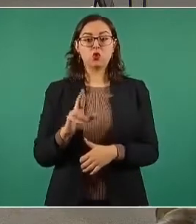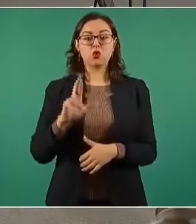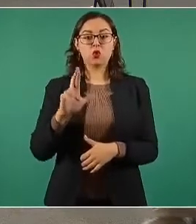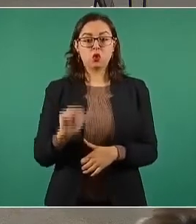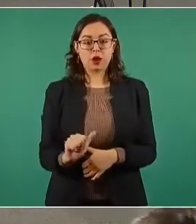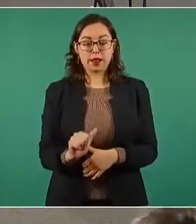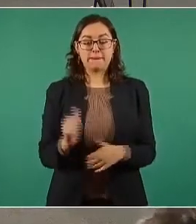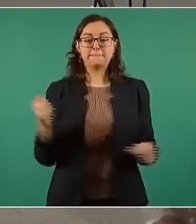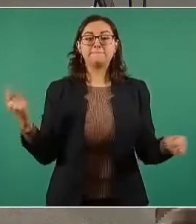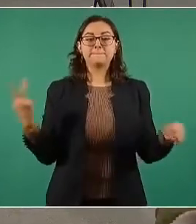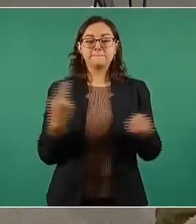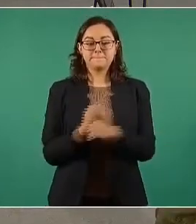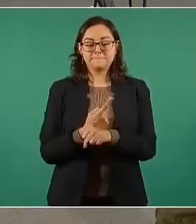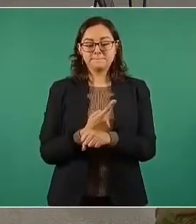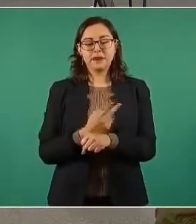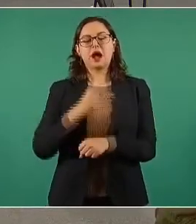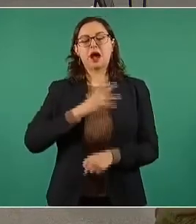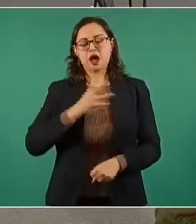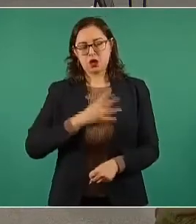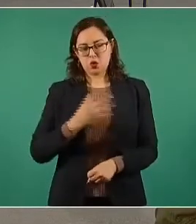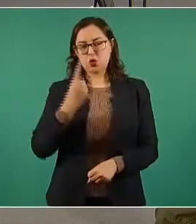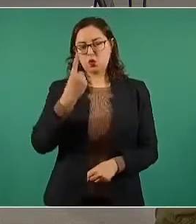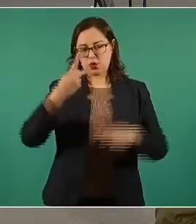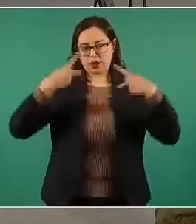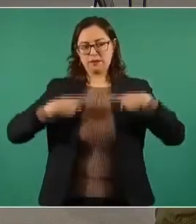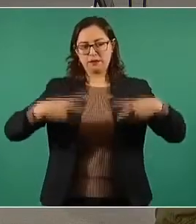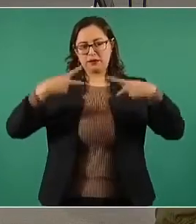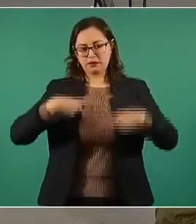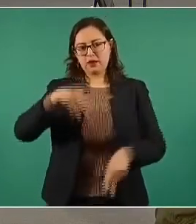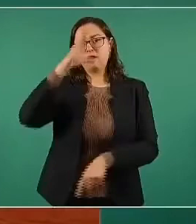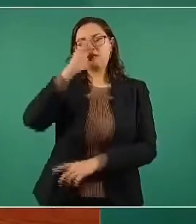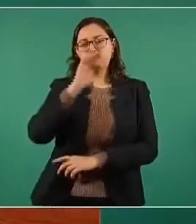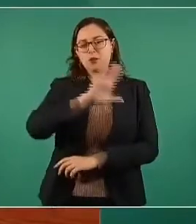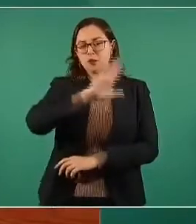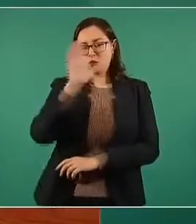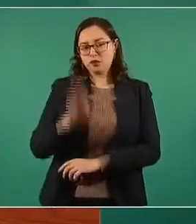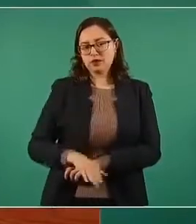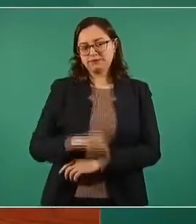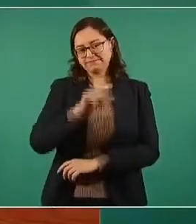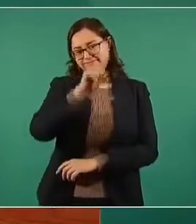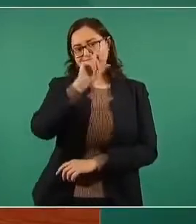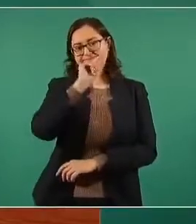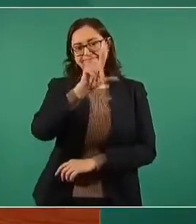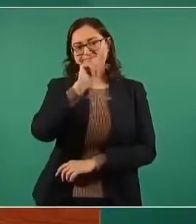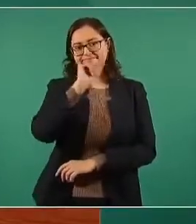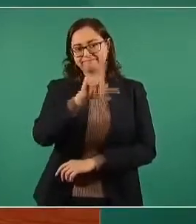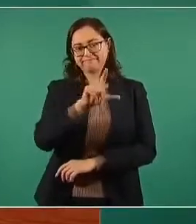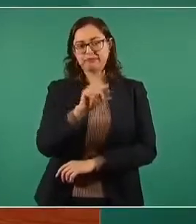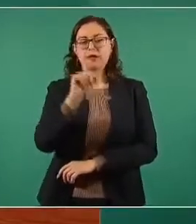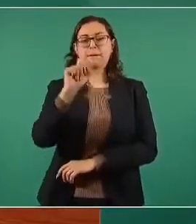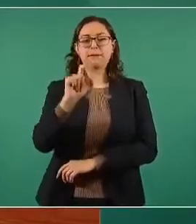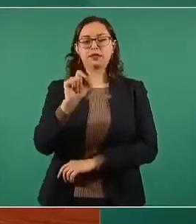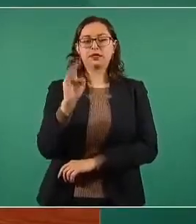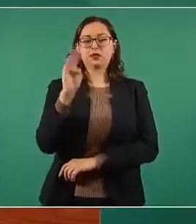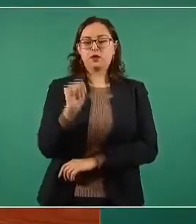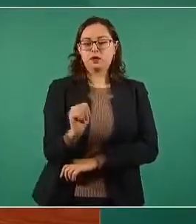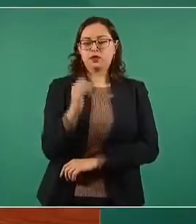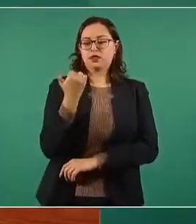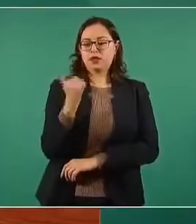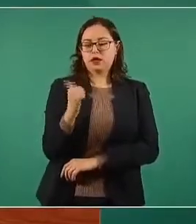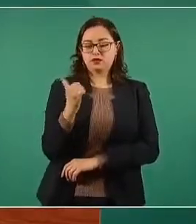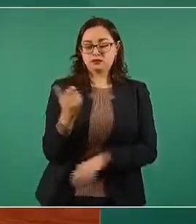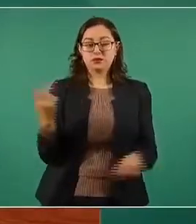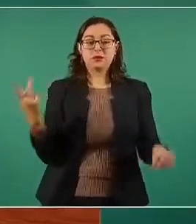hay una persona fallecida en el estado de Jalisco. El veintinueve de agosto se